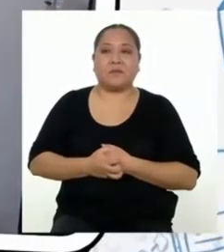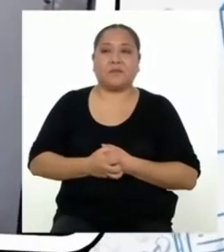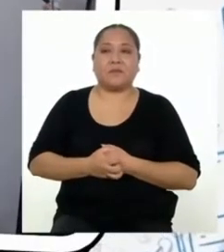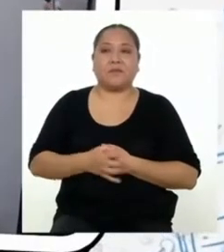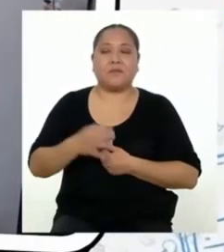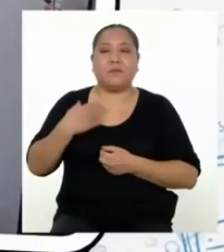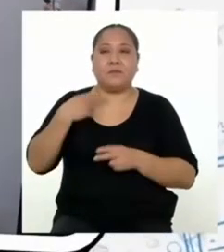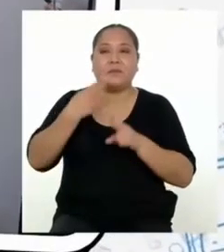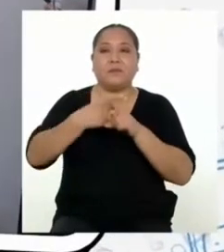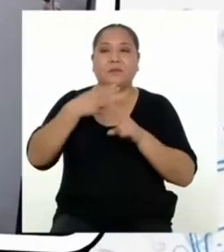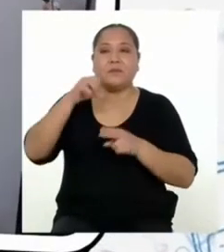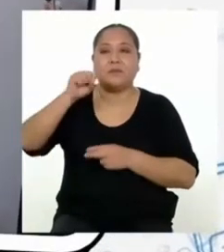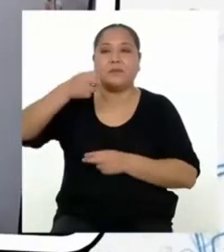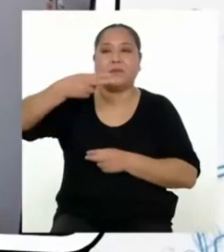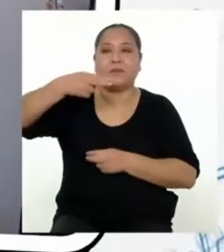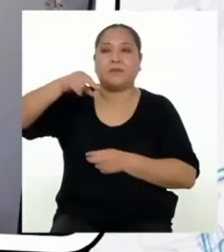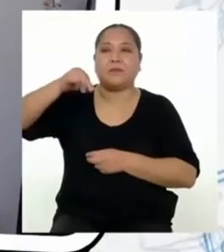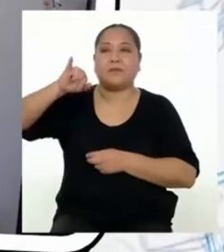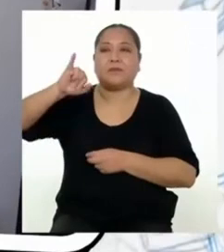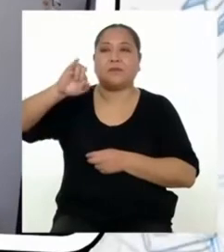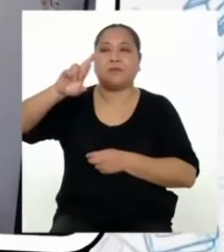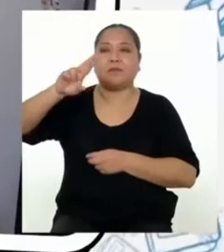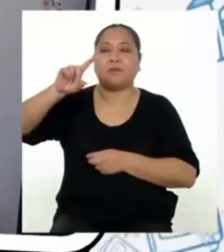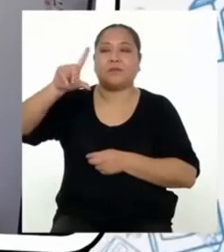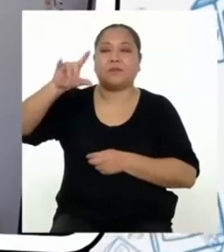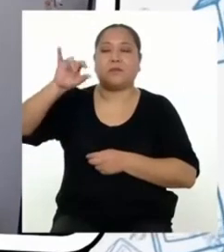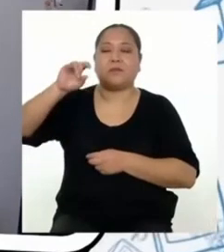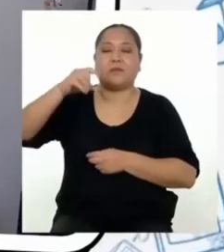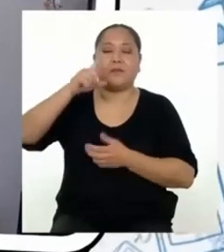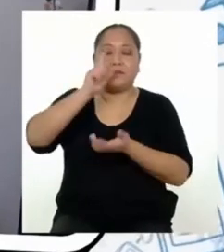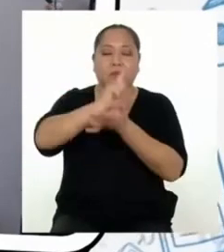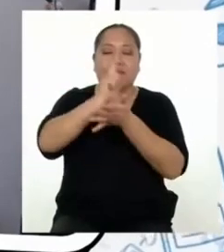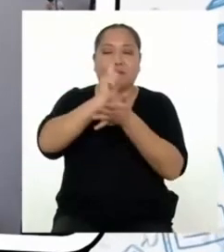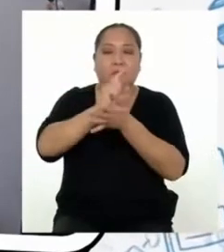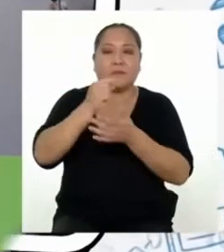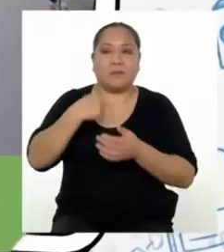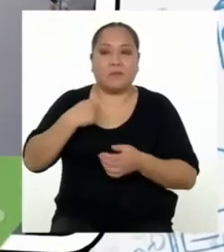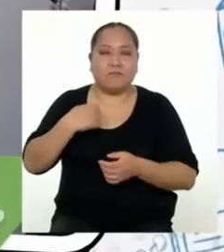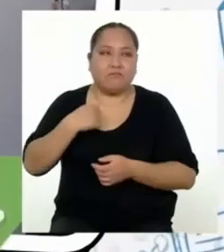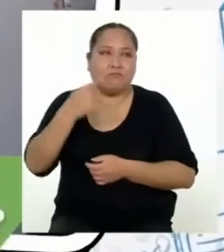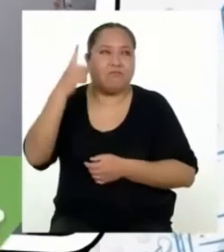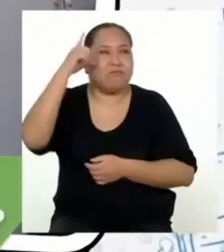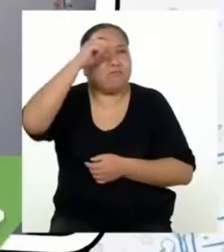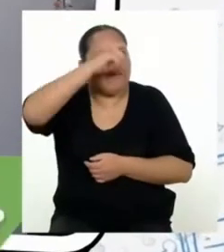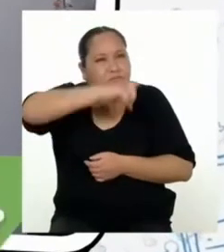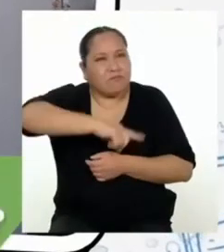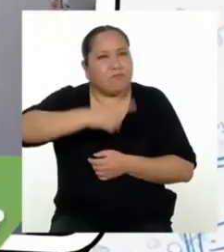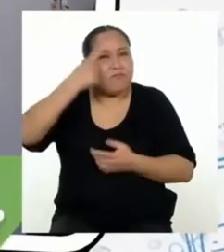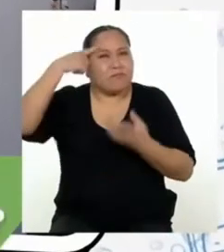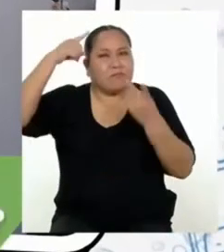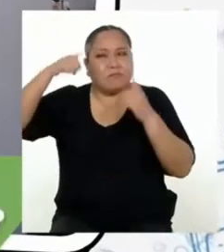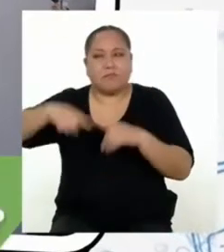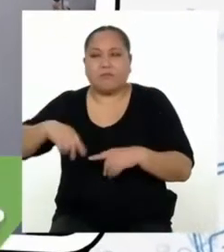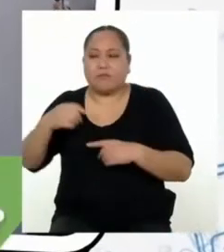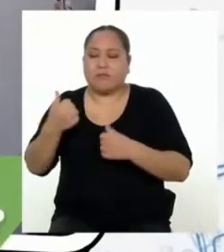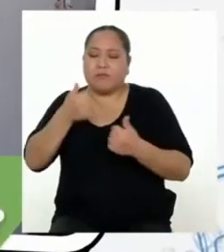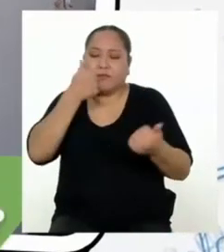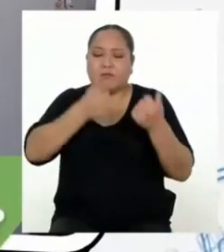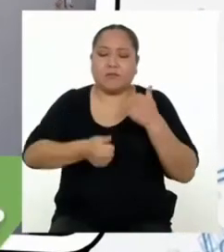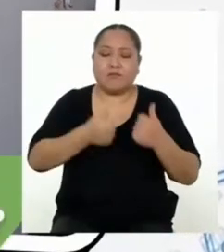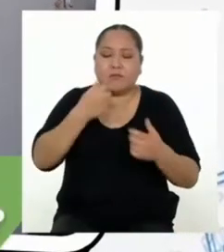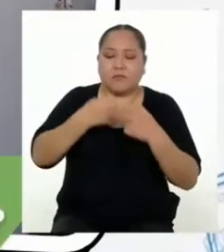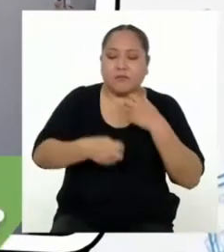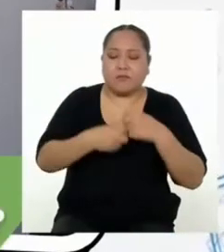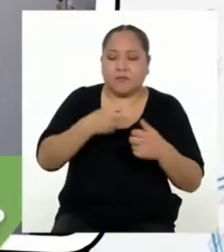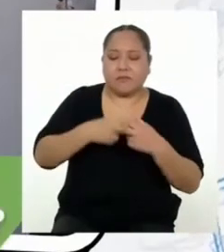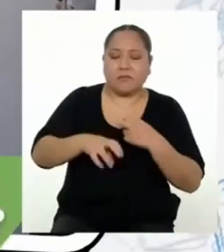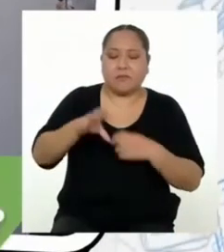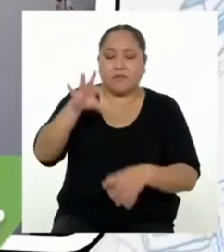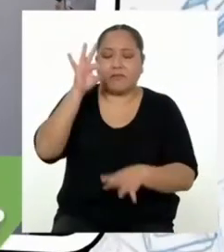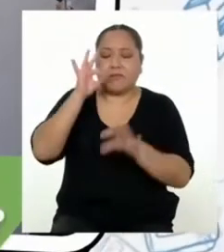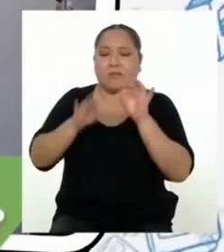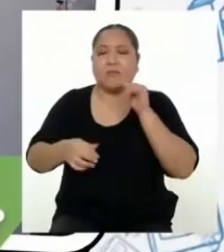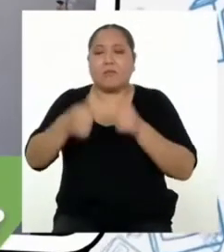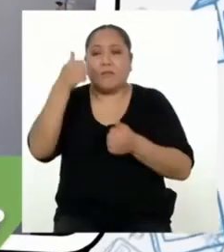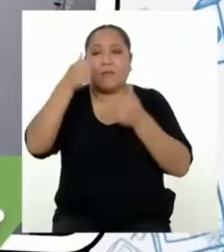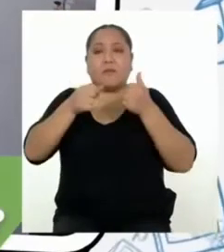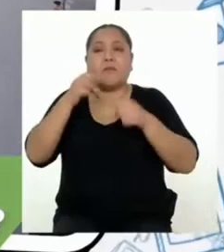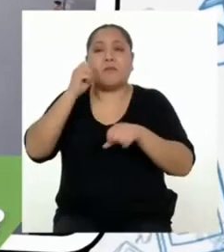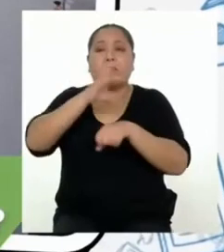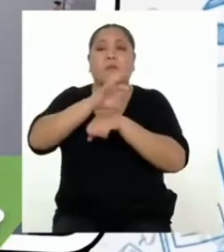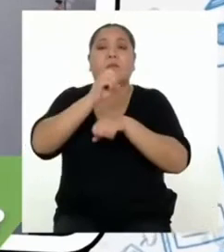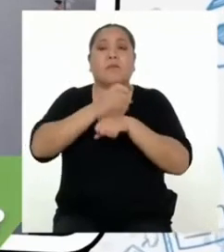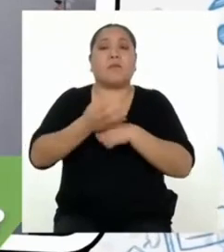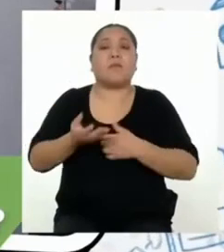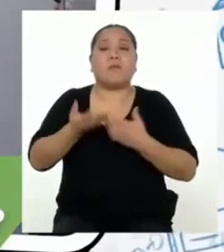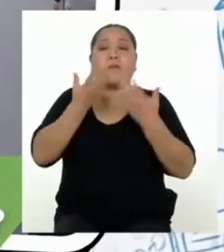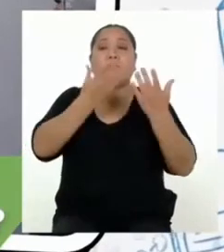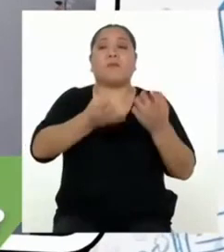Soy Shirley de la región Lima. A mí me resulta difícil decidir qué problema elegir y qué recomendaciones